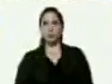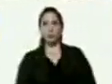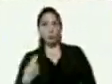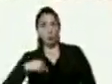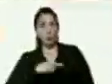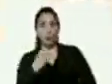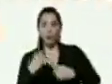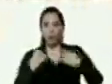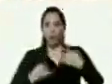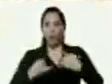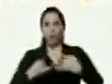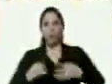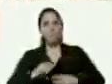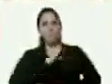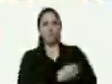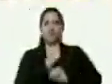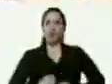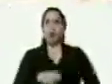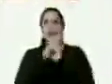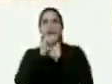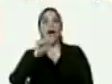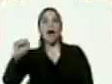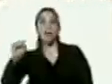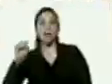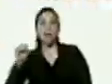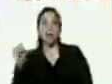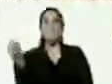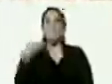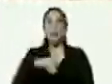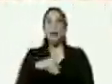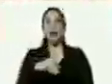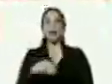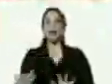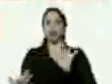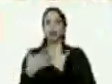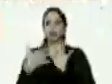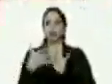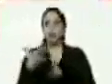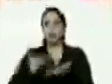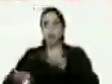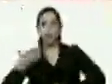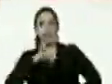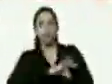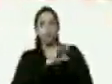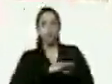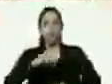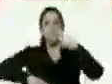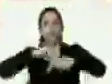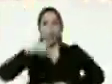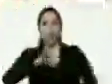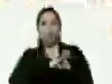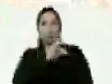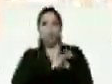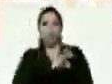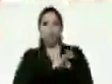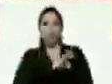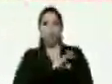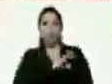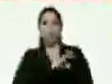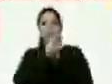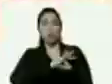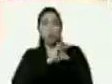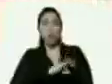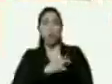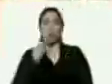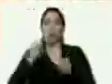herramienta heroica que es la RAS que no es más que la red de articulación social socioproductiva sociopolítica que